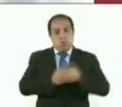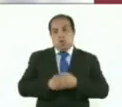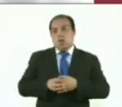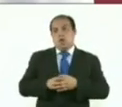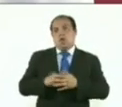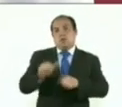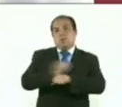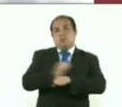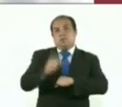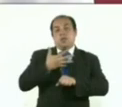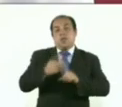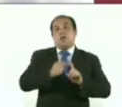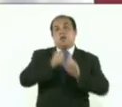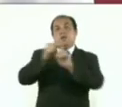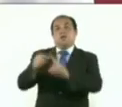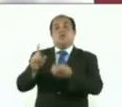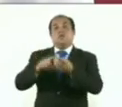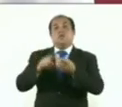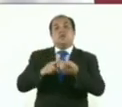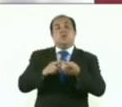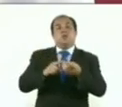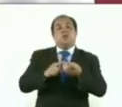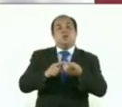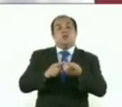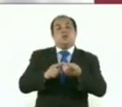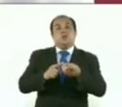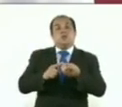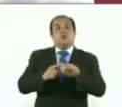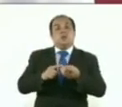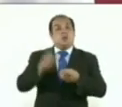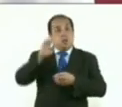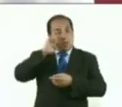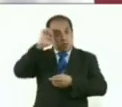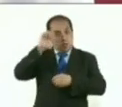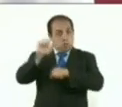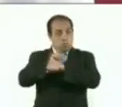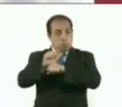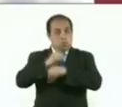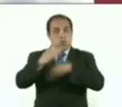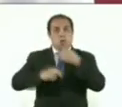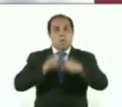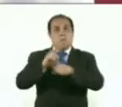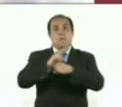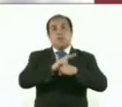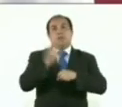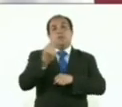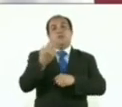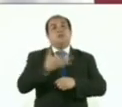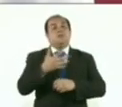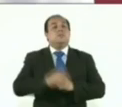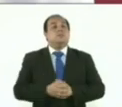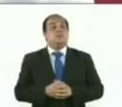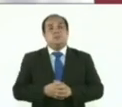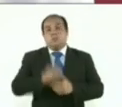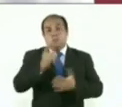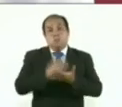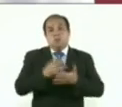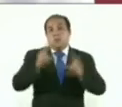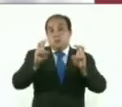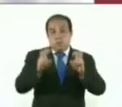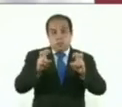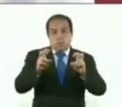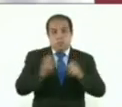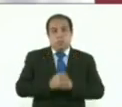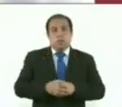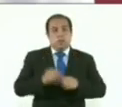una orientación de dónde dejar el vehículo, toda la vigilancia que tiene que haber, no solamente en términos de